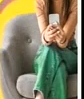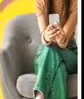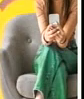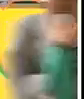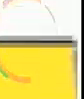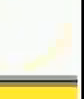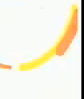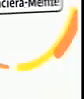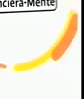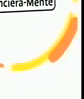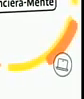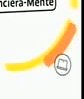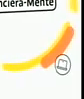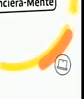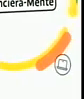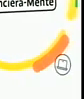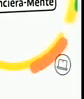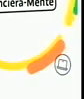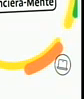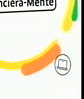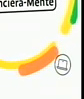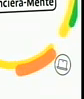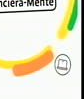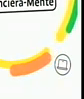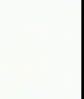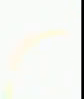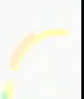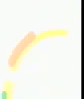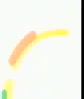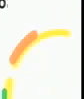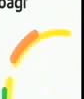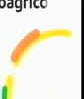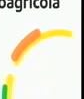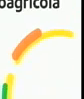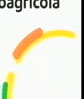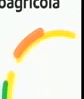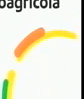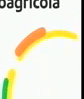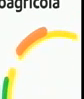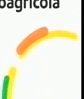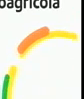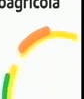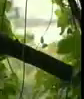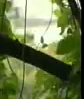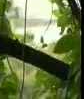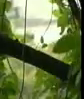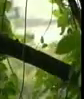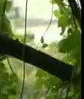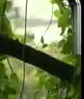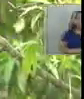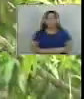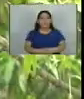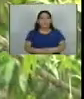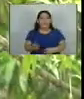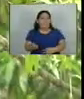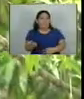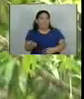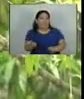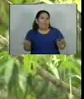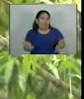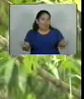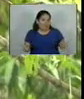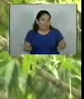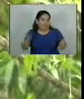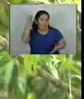símbolos y letras ahora lo sabes con financieramente banco agrícola y próximamente se